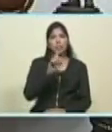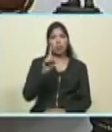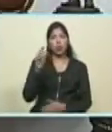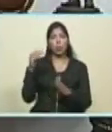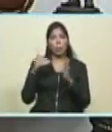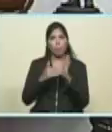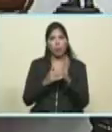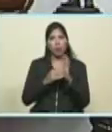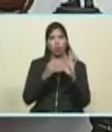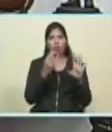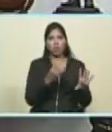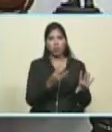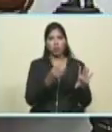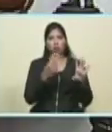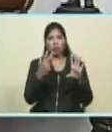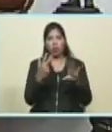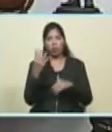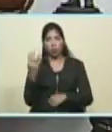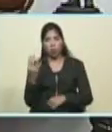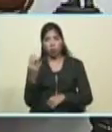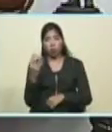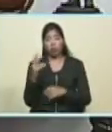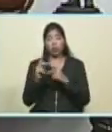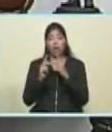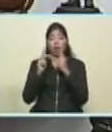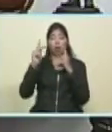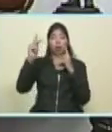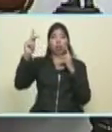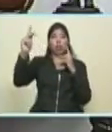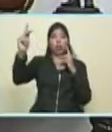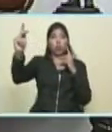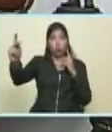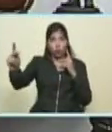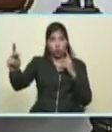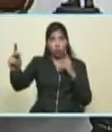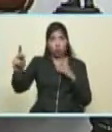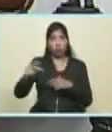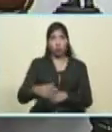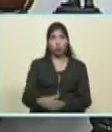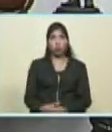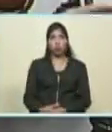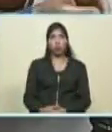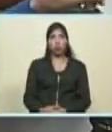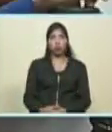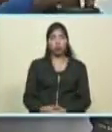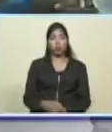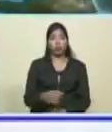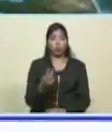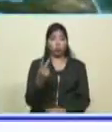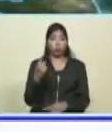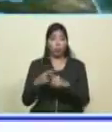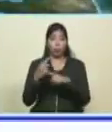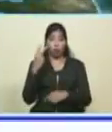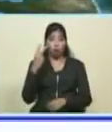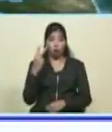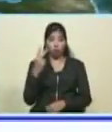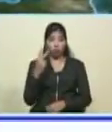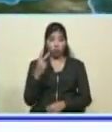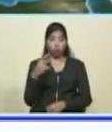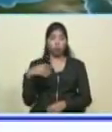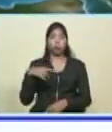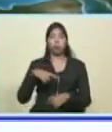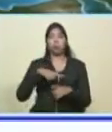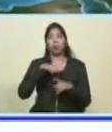.984 kilómetros al cuadrado, esto multiplicado por dos, ida y